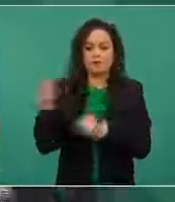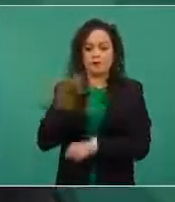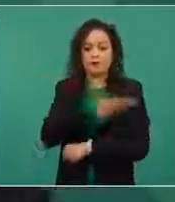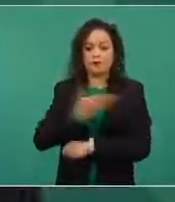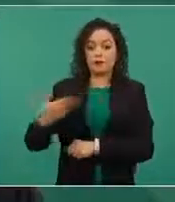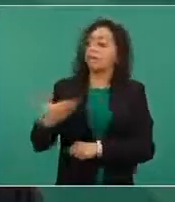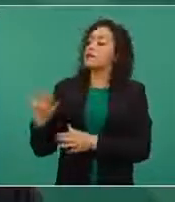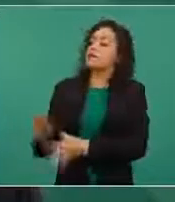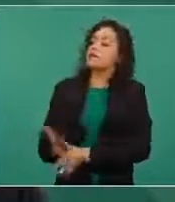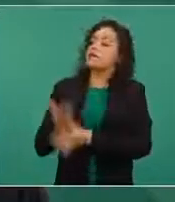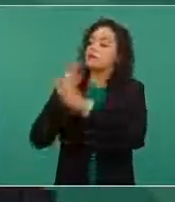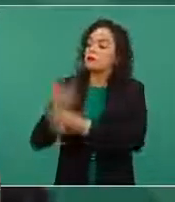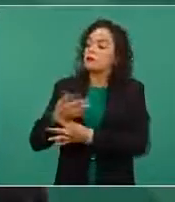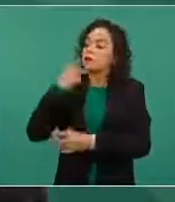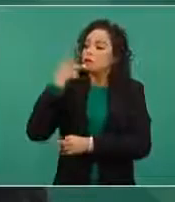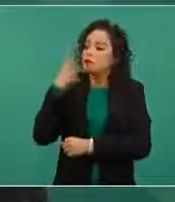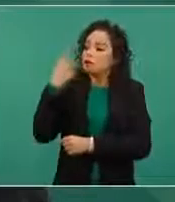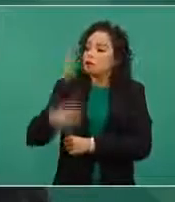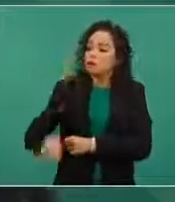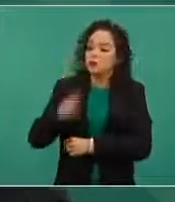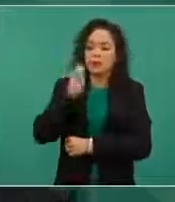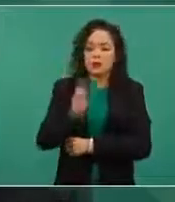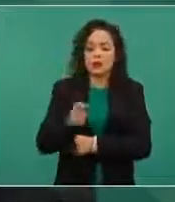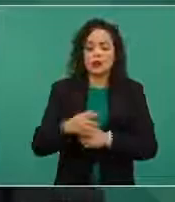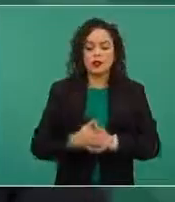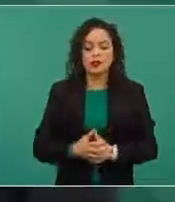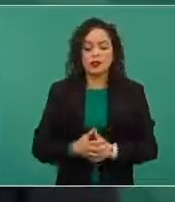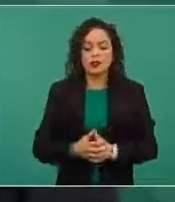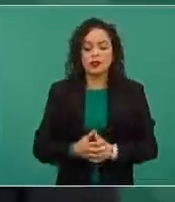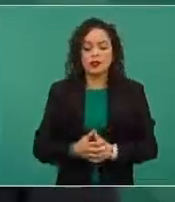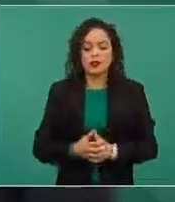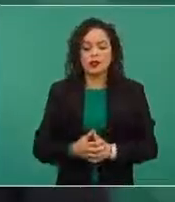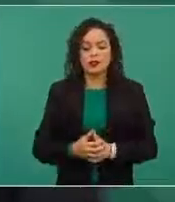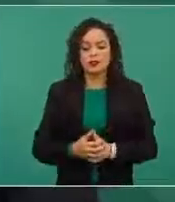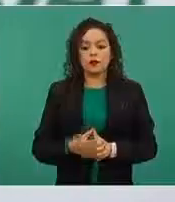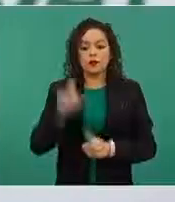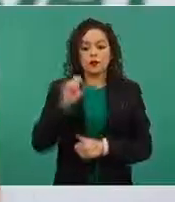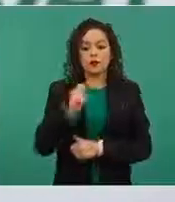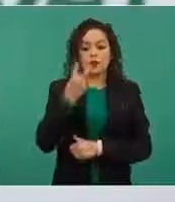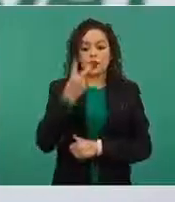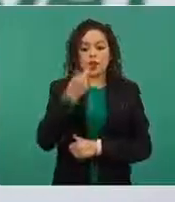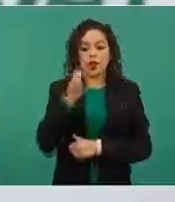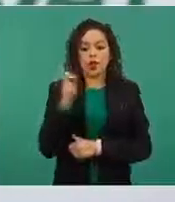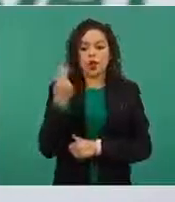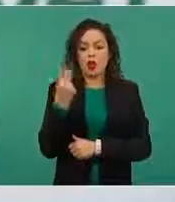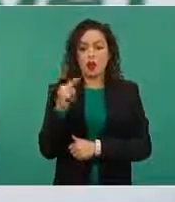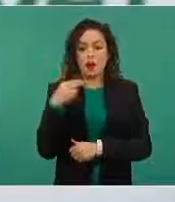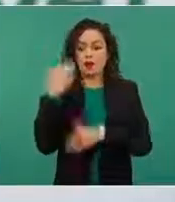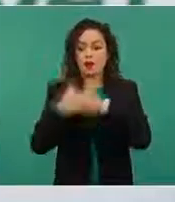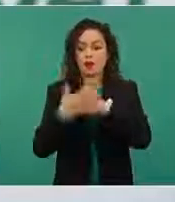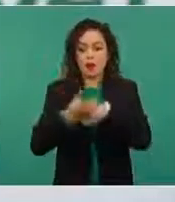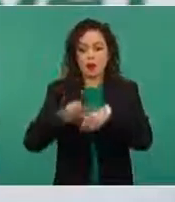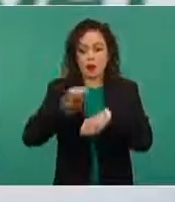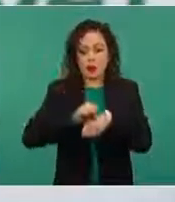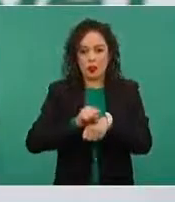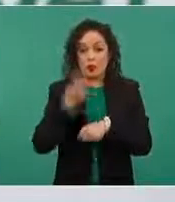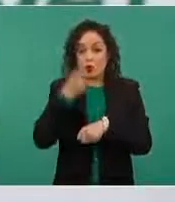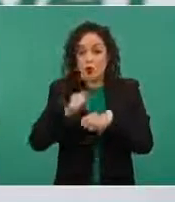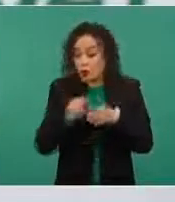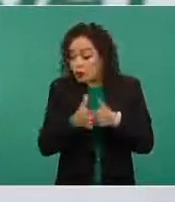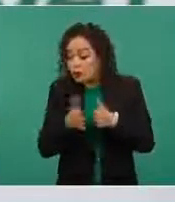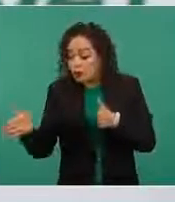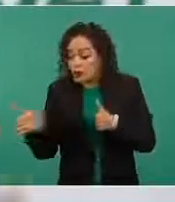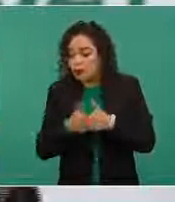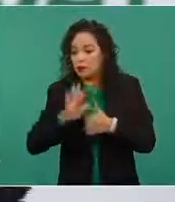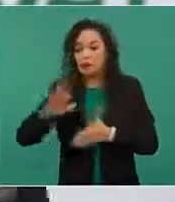presentar en la semana que inicia el día 22 de noviembre, o sea, la próxima semana, presentar ya el